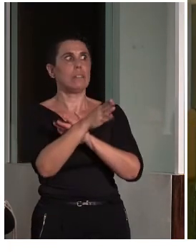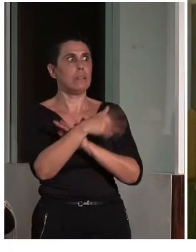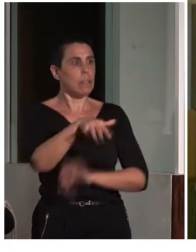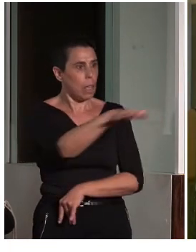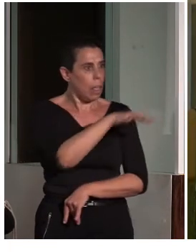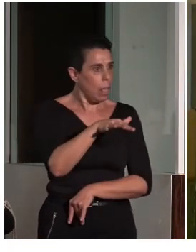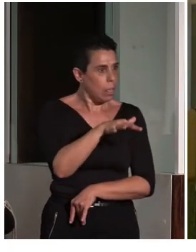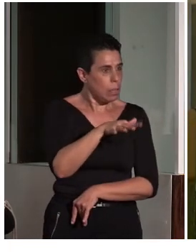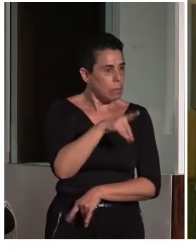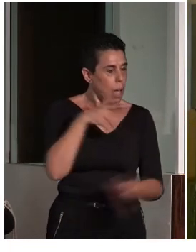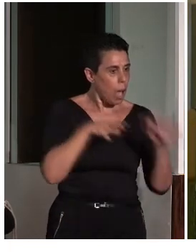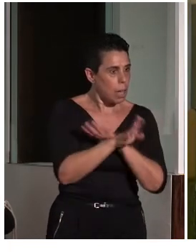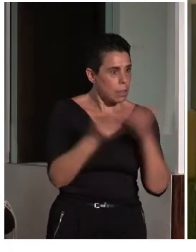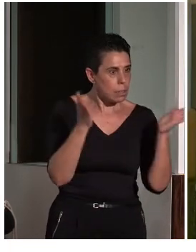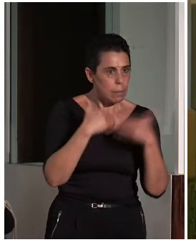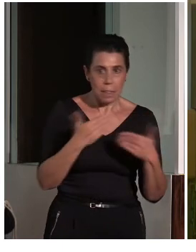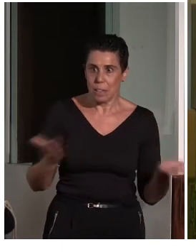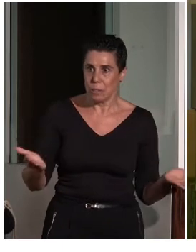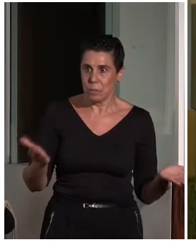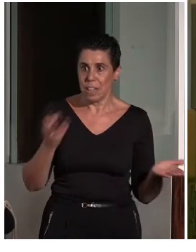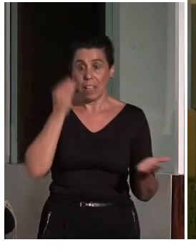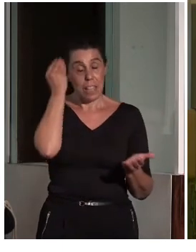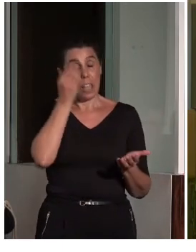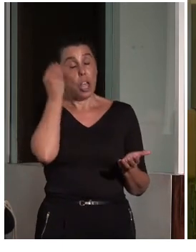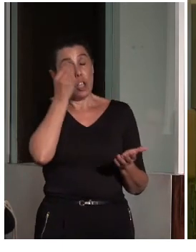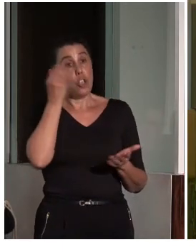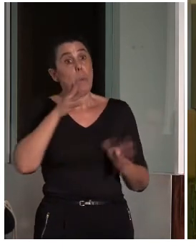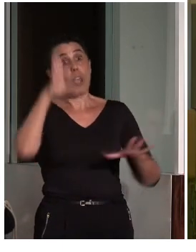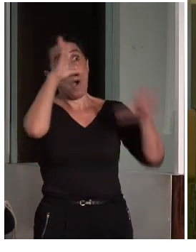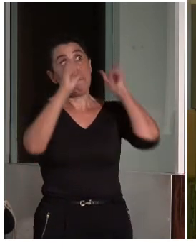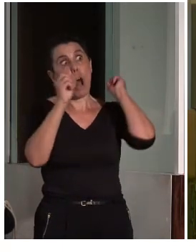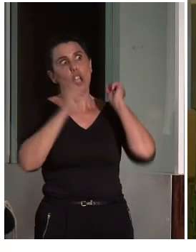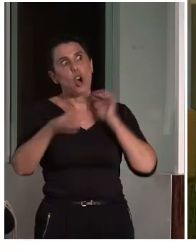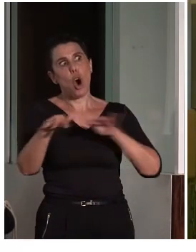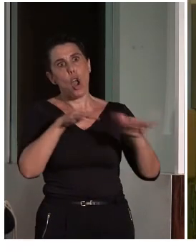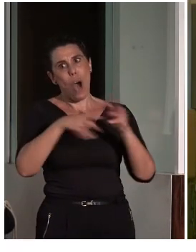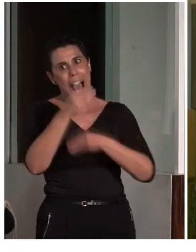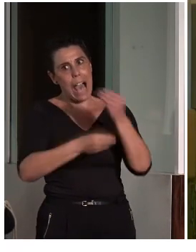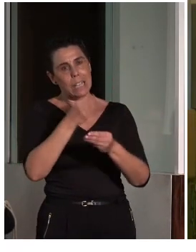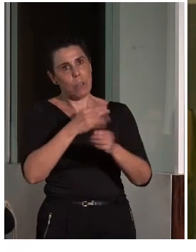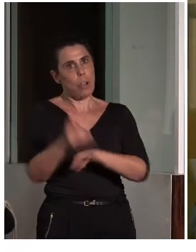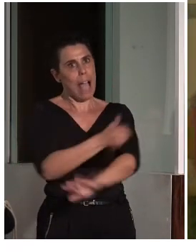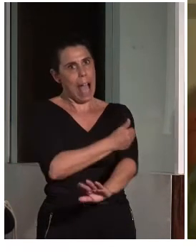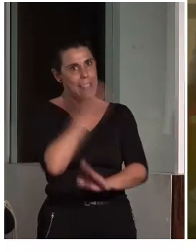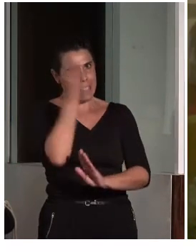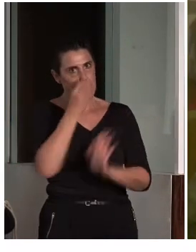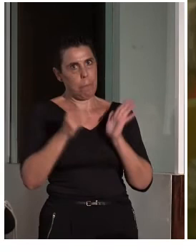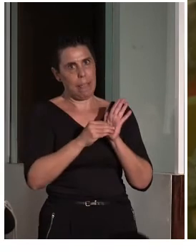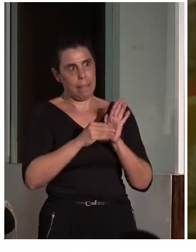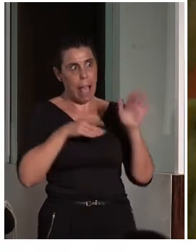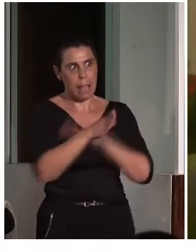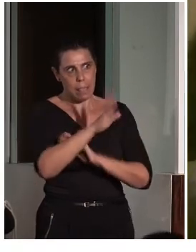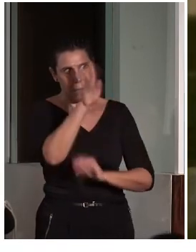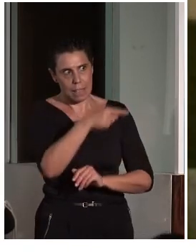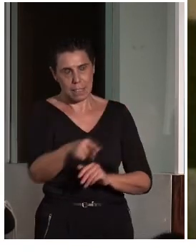esa será una de las primeras cuestiones que habría que introducir en los protocolos de actuación a la hora de pensar este tipo de cosas. Ha habido, bueno,